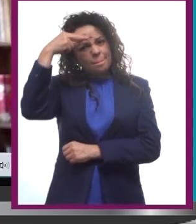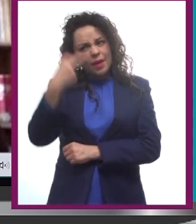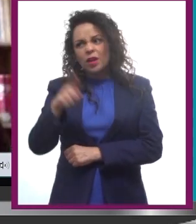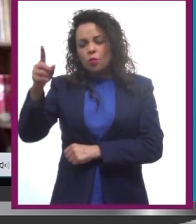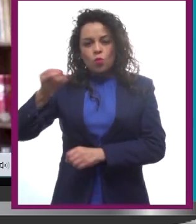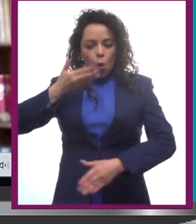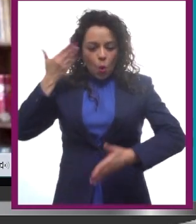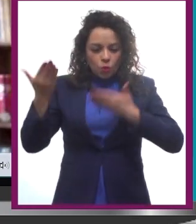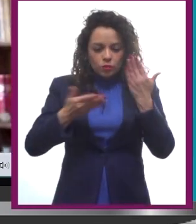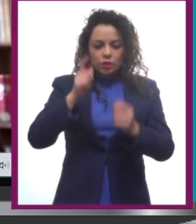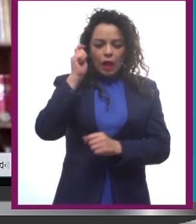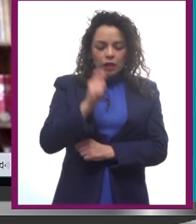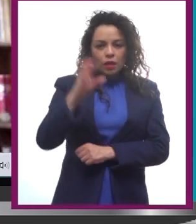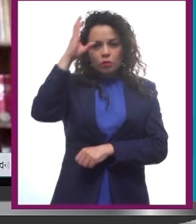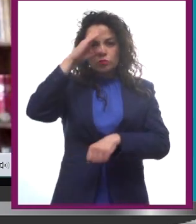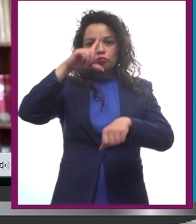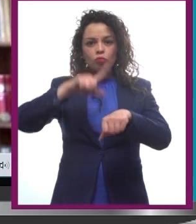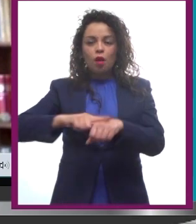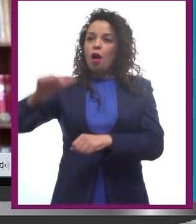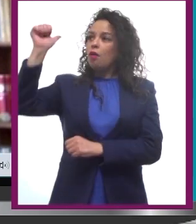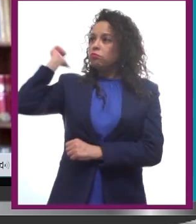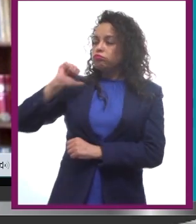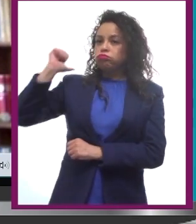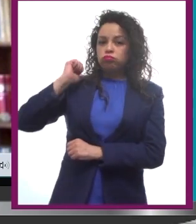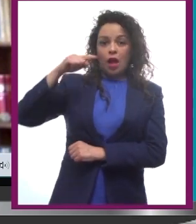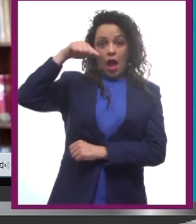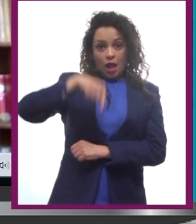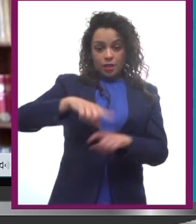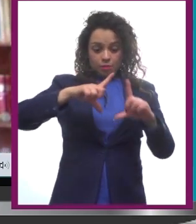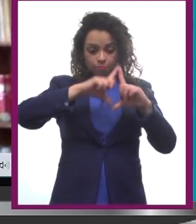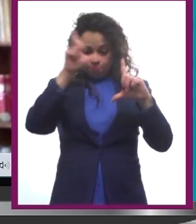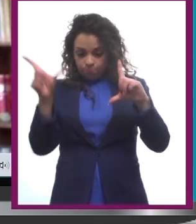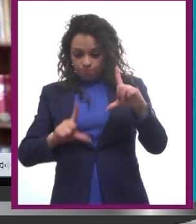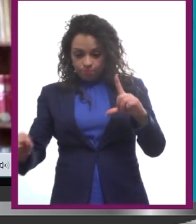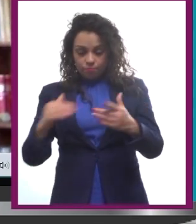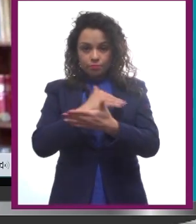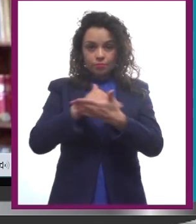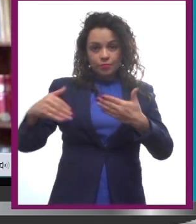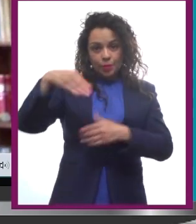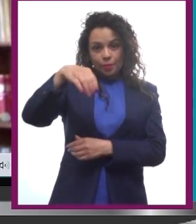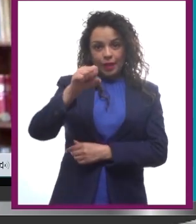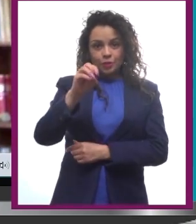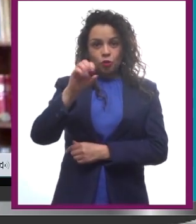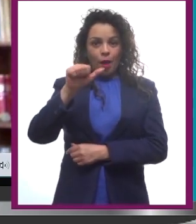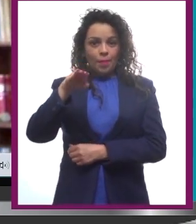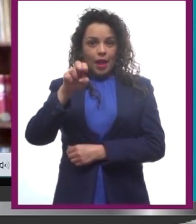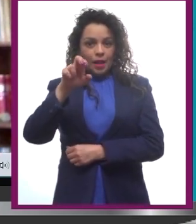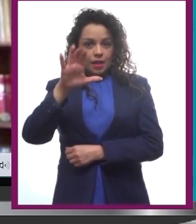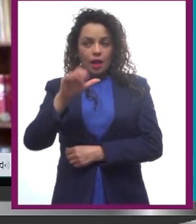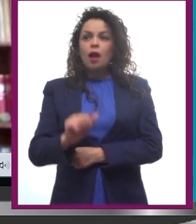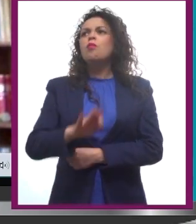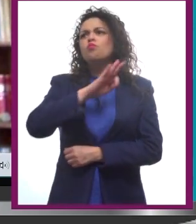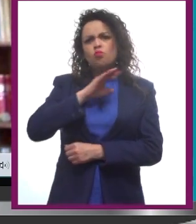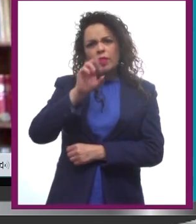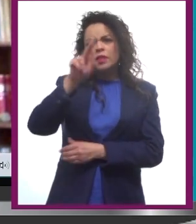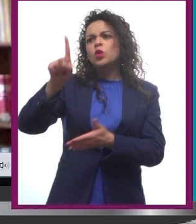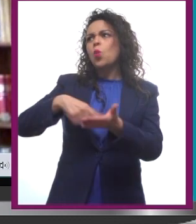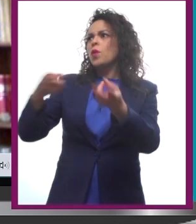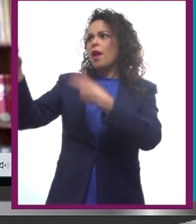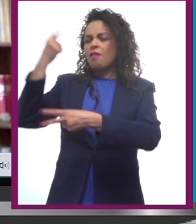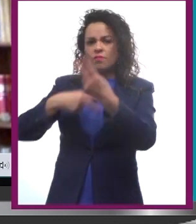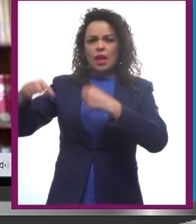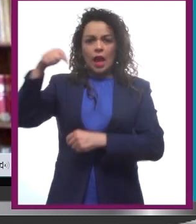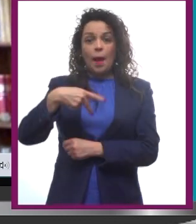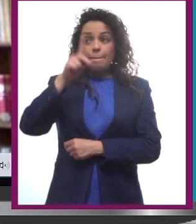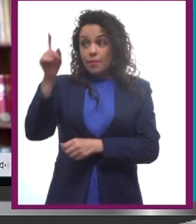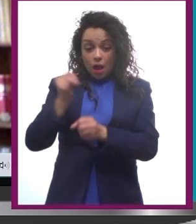prehispánica de aquí de Mesoamérica y a lo mejor vino en alguna ocasión, pero él no hacía la investigación